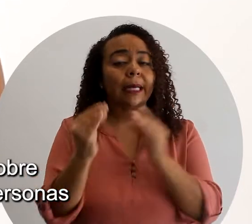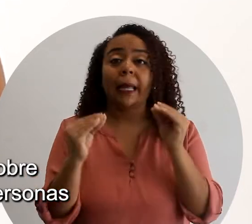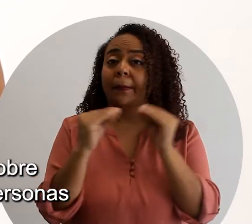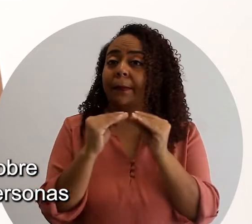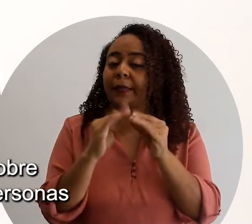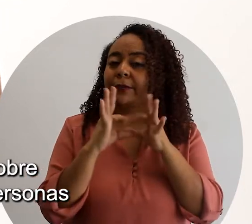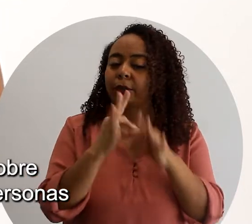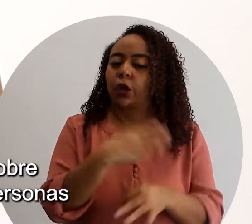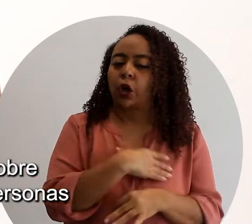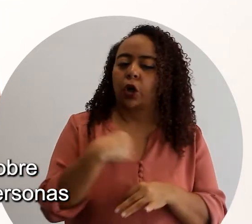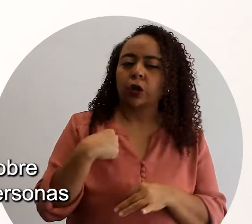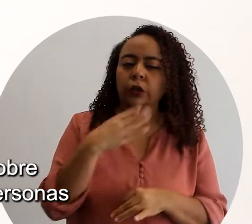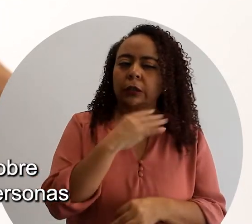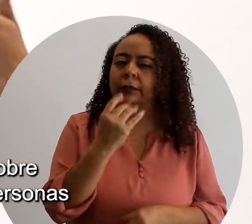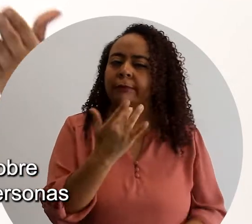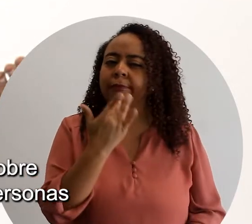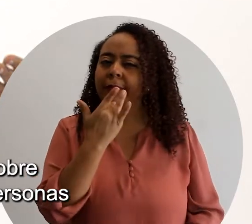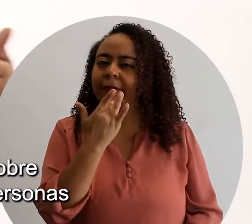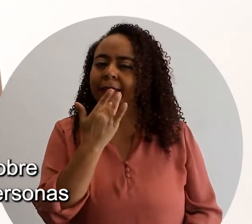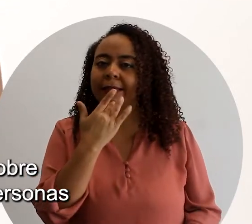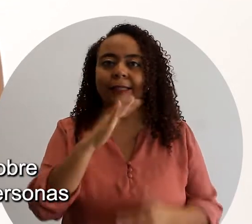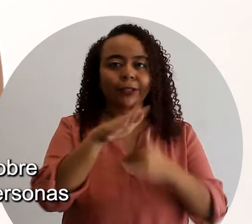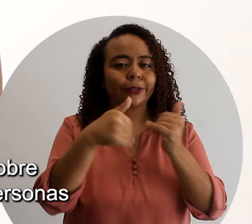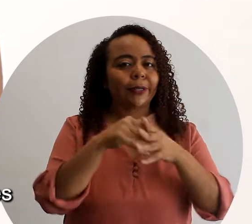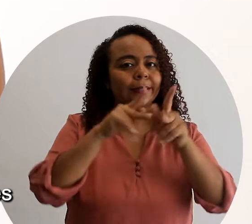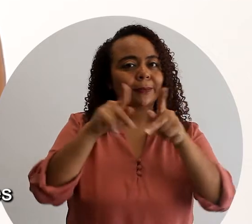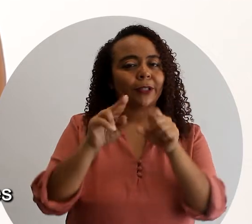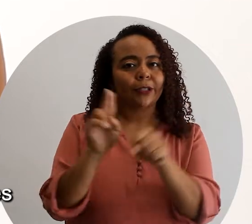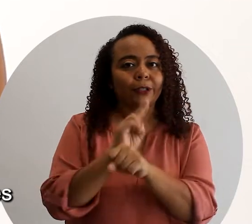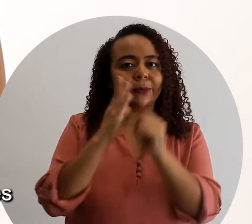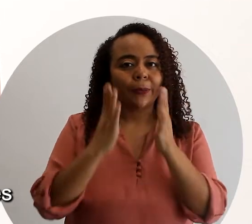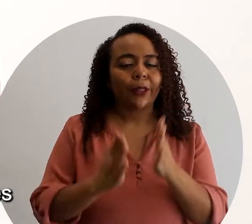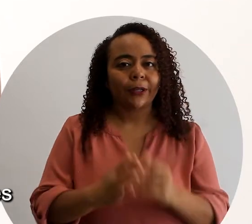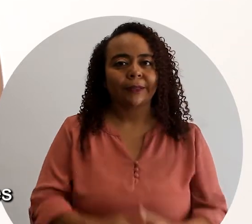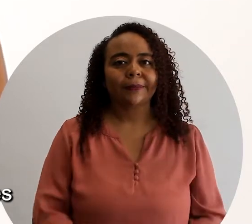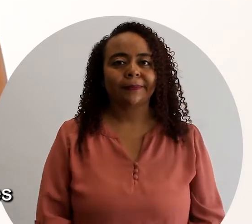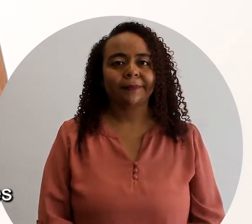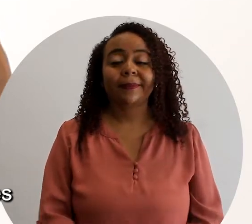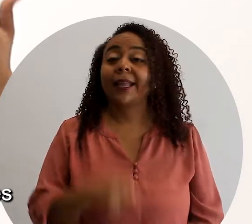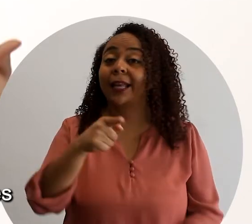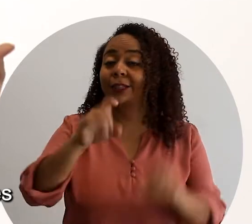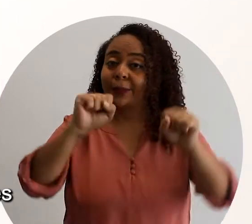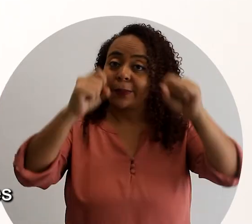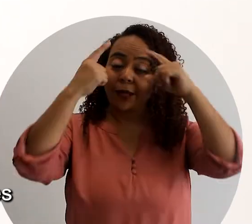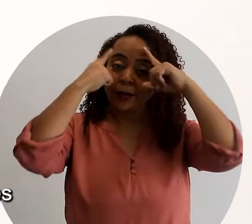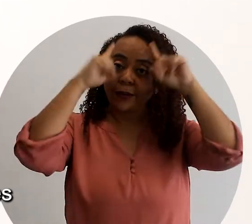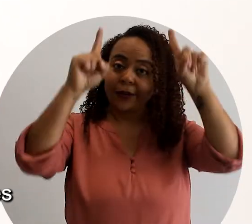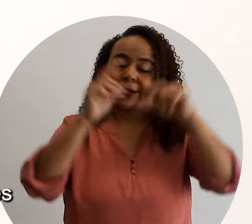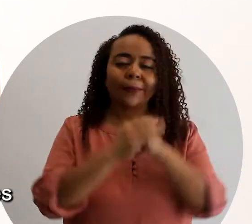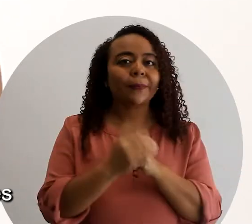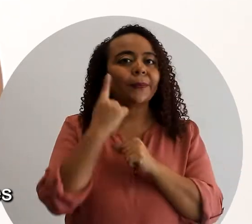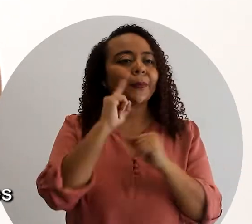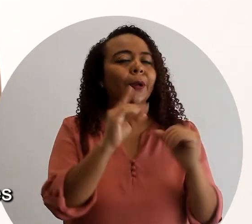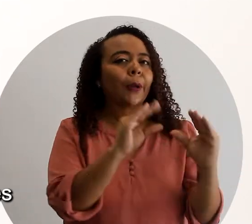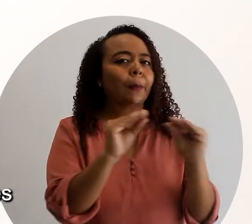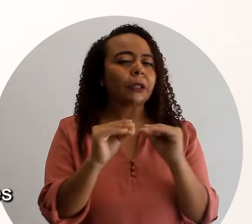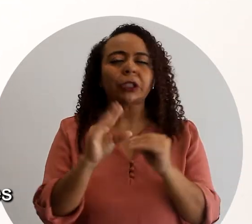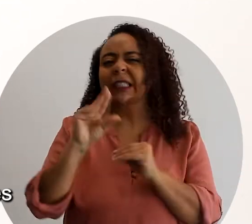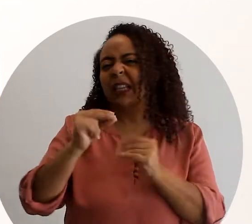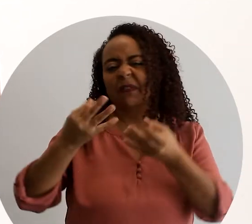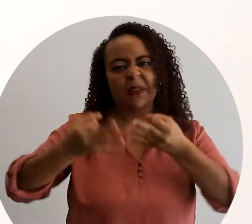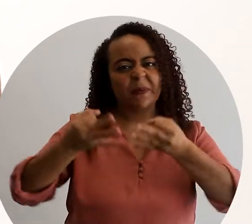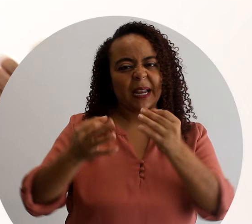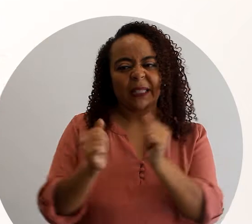sobre los gustos, molestias y preferencias de las personas consumidoras. Esto lo puede lograr por medio de conversaciones